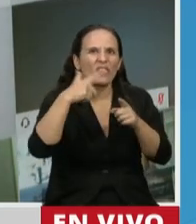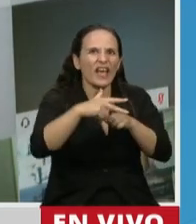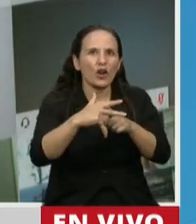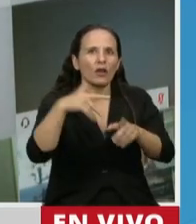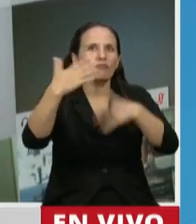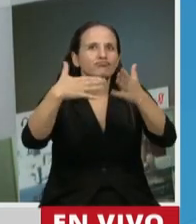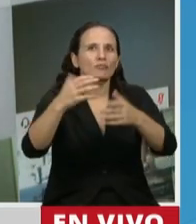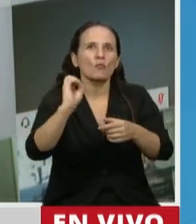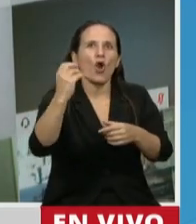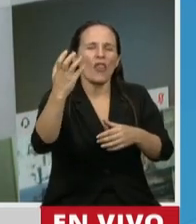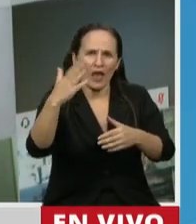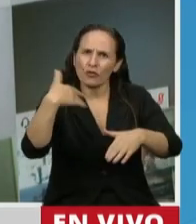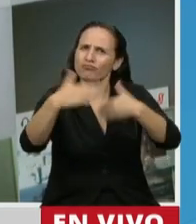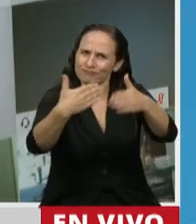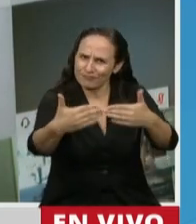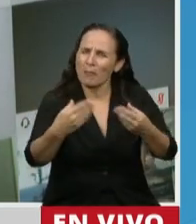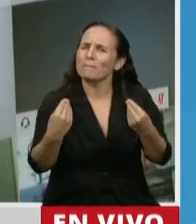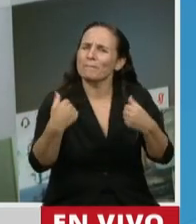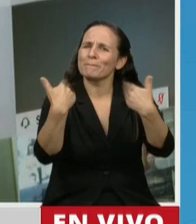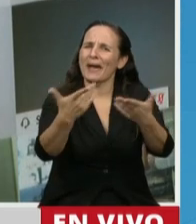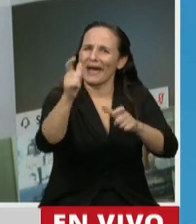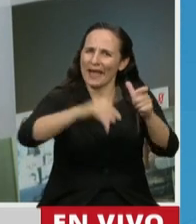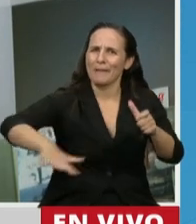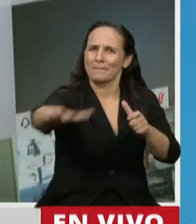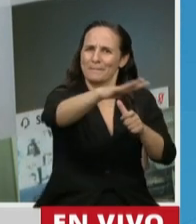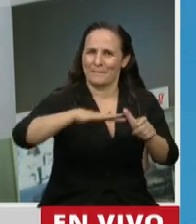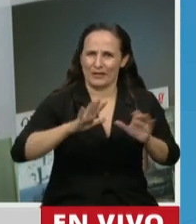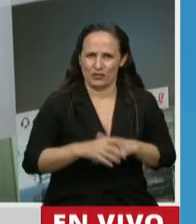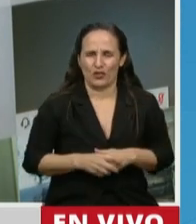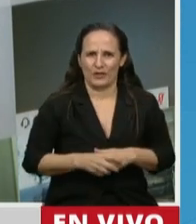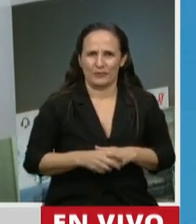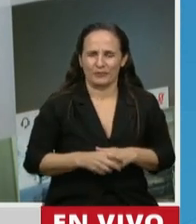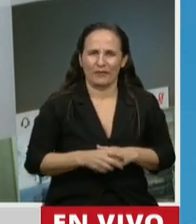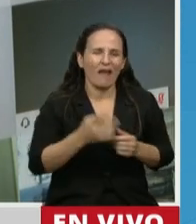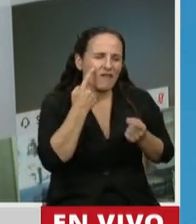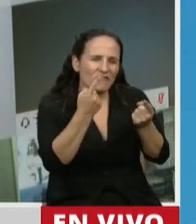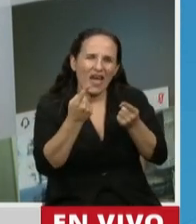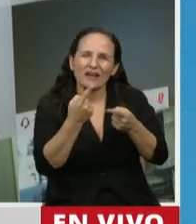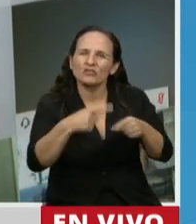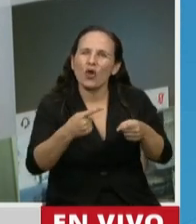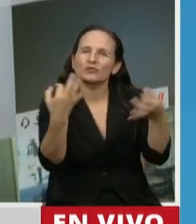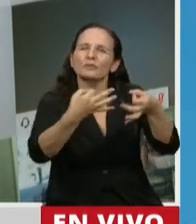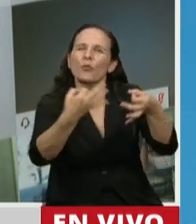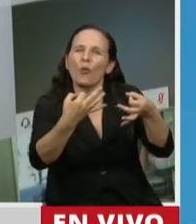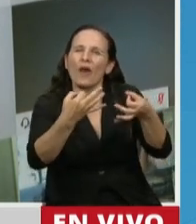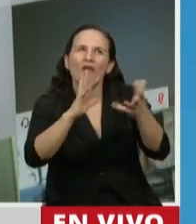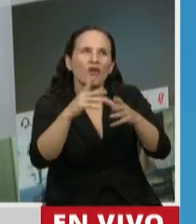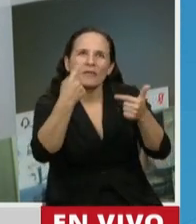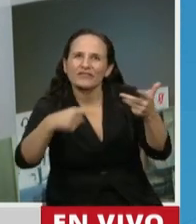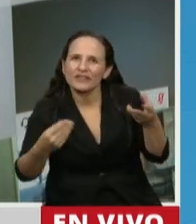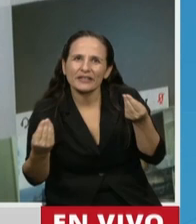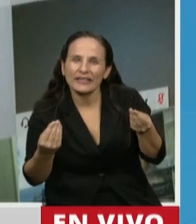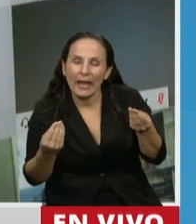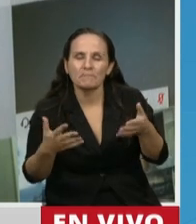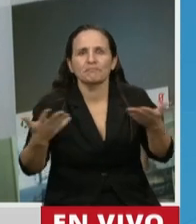tecnologías puestas a disposición de la gente. Colaborando, viendo los beneficios en distintas maneras. Por un